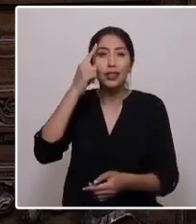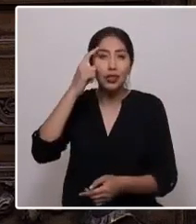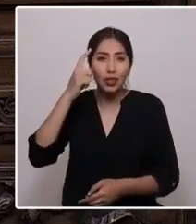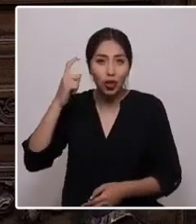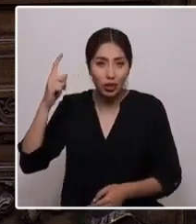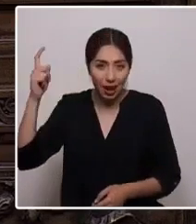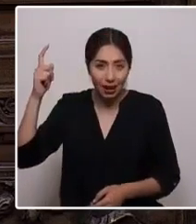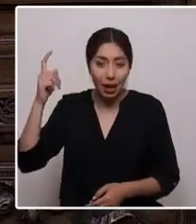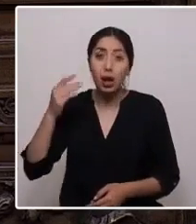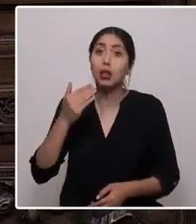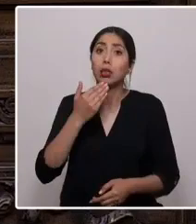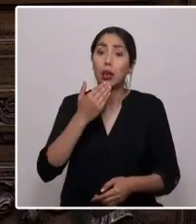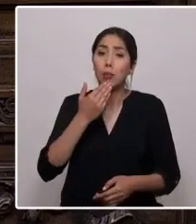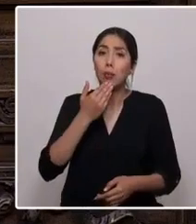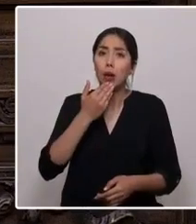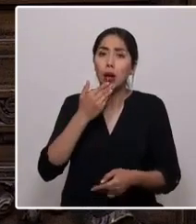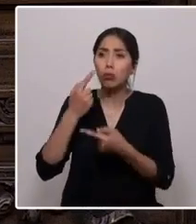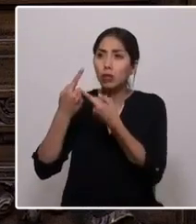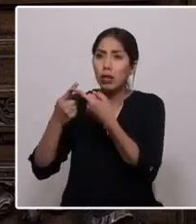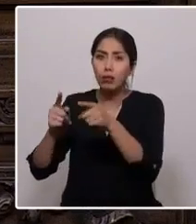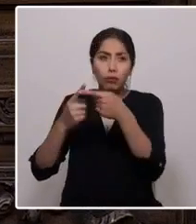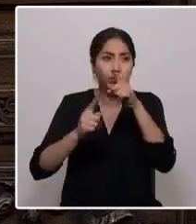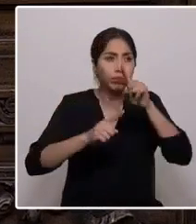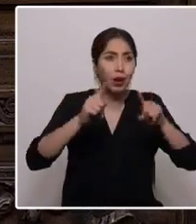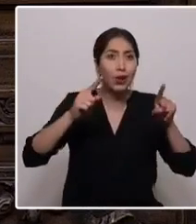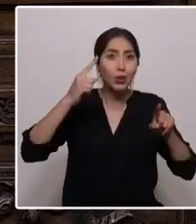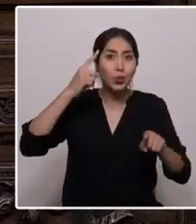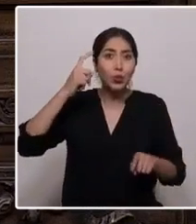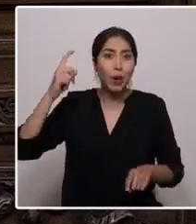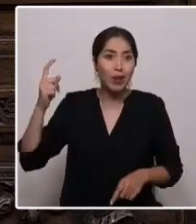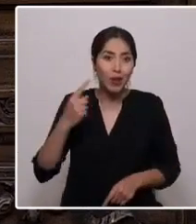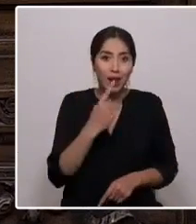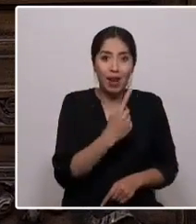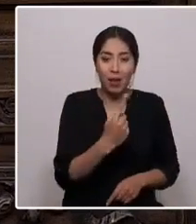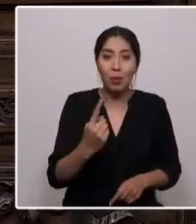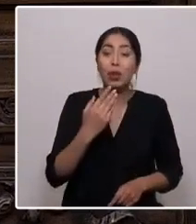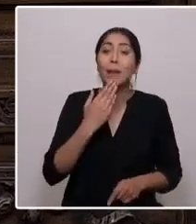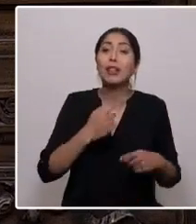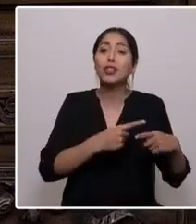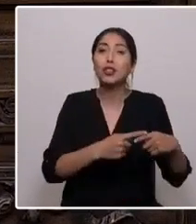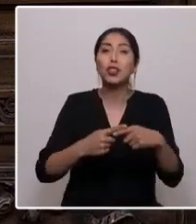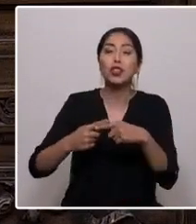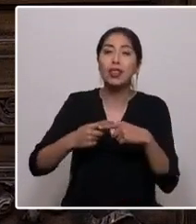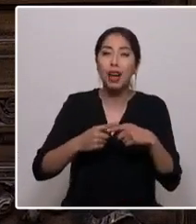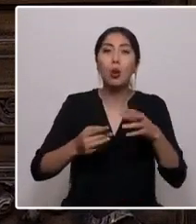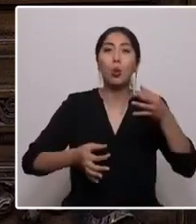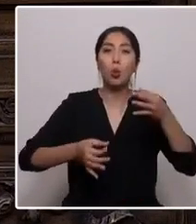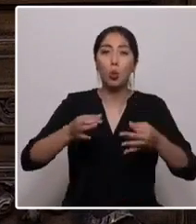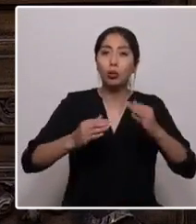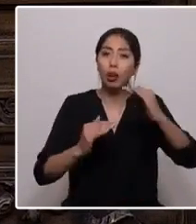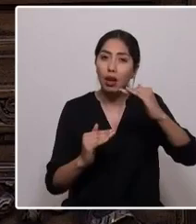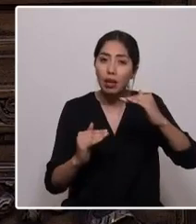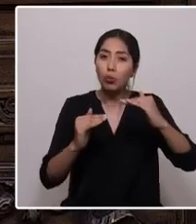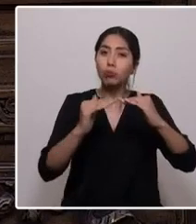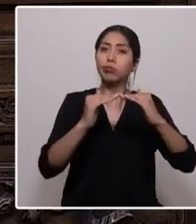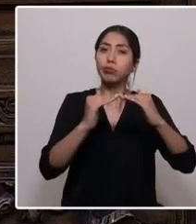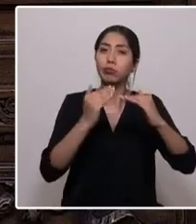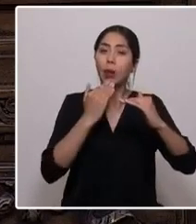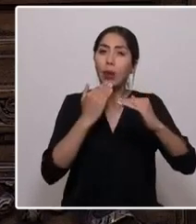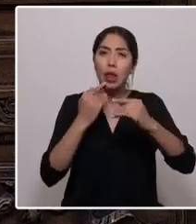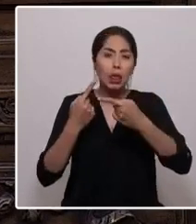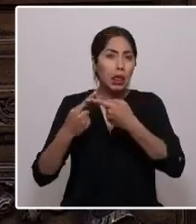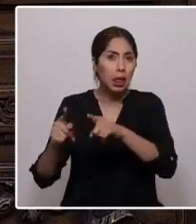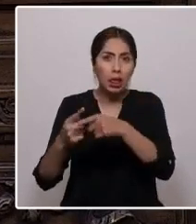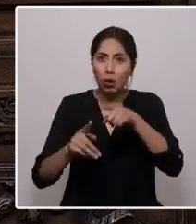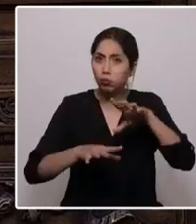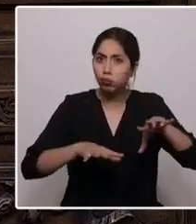diseñar la pluralidad de nuestros sueños de una sociedad justa, equitativa y profundamente lúdica, donde el